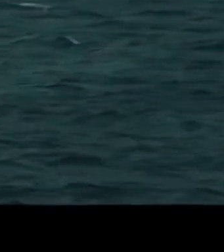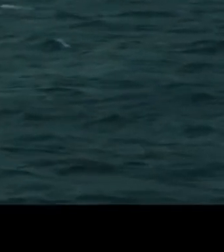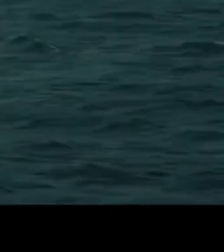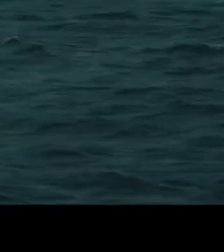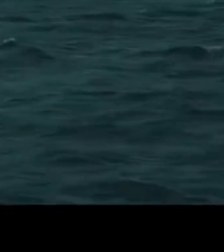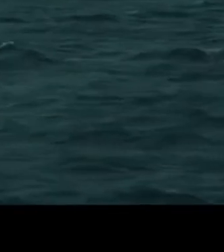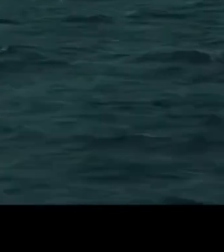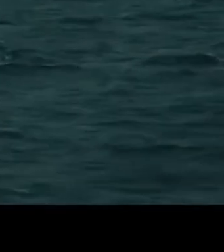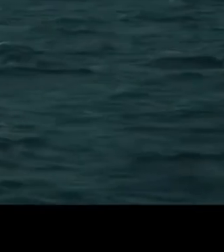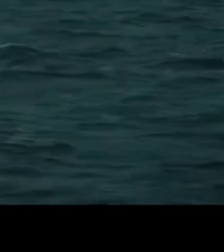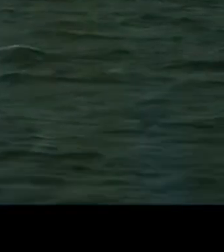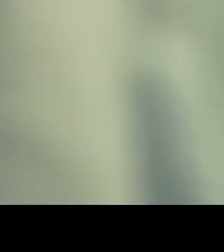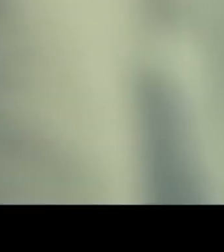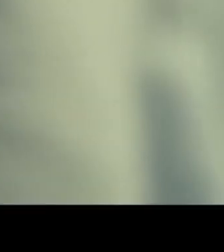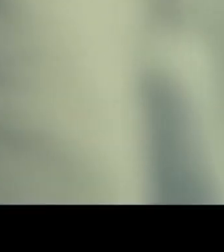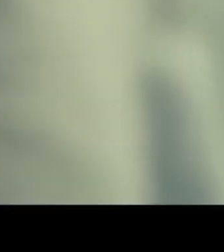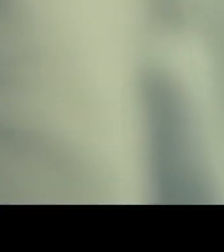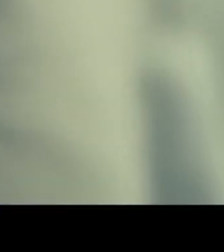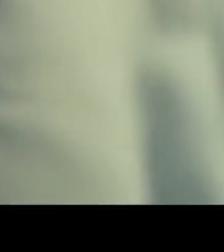That test you passed?